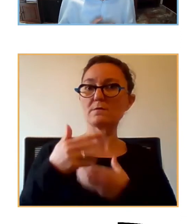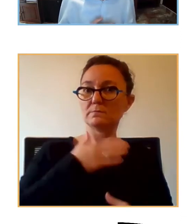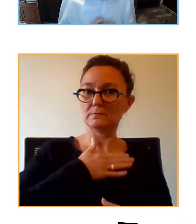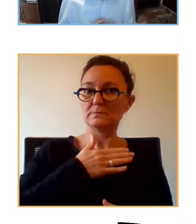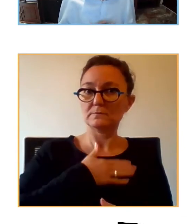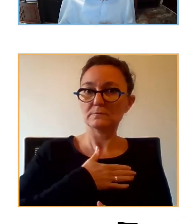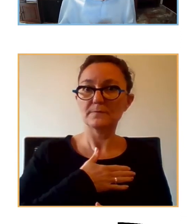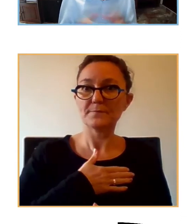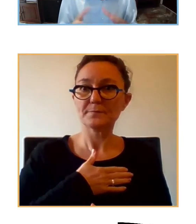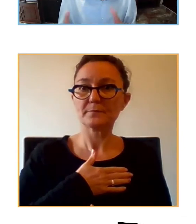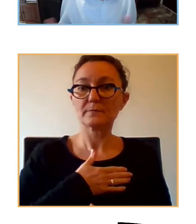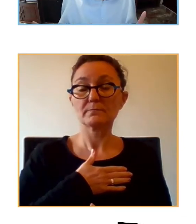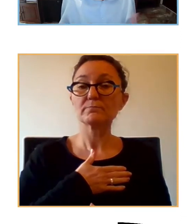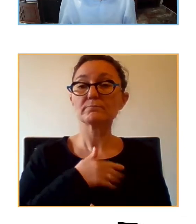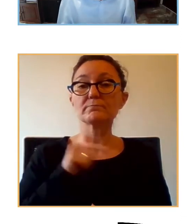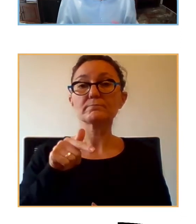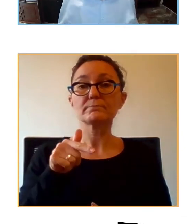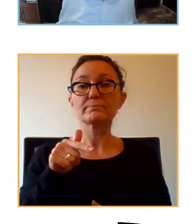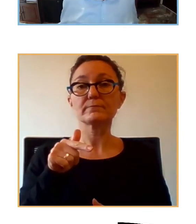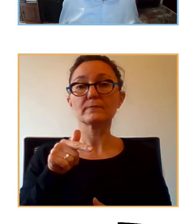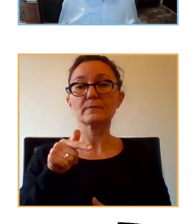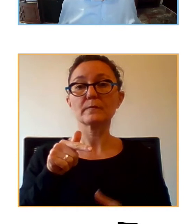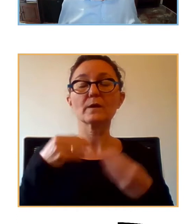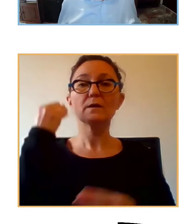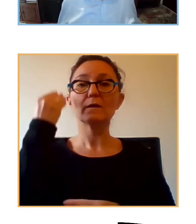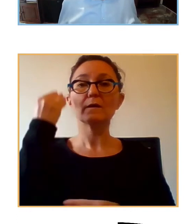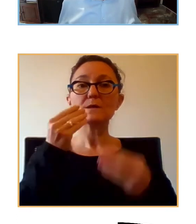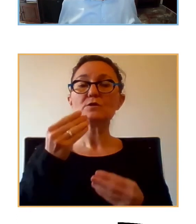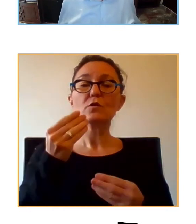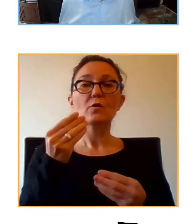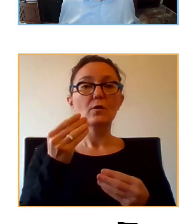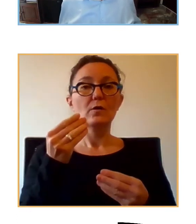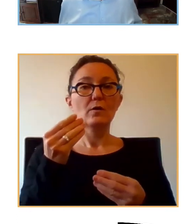por lo que creo yo que es una buena